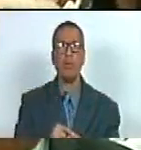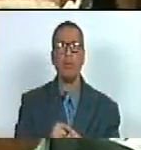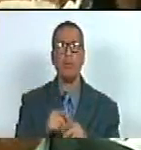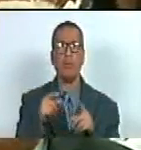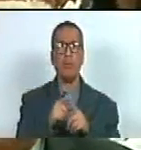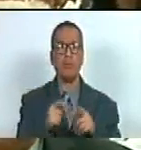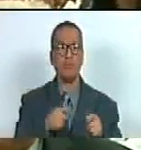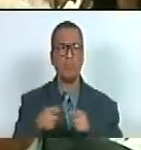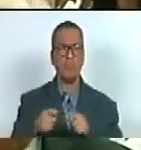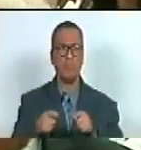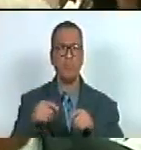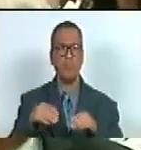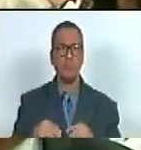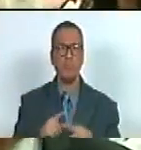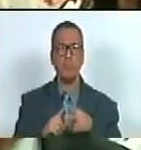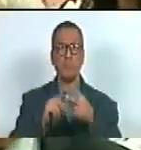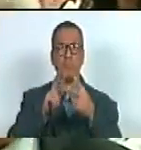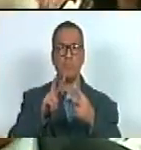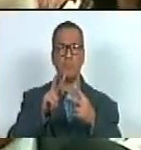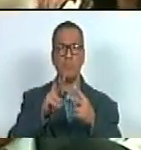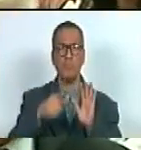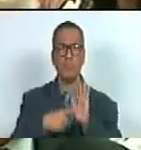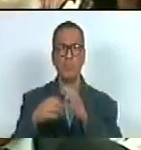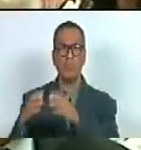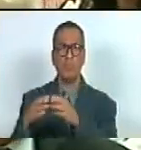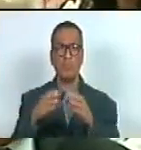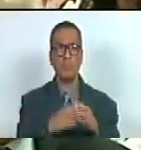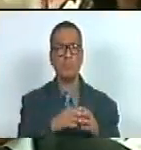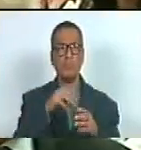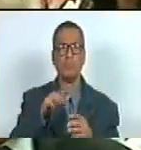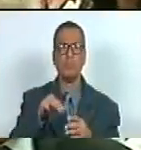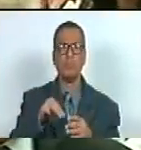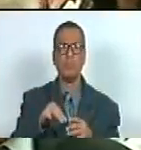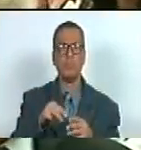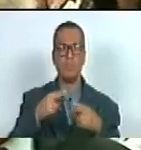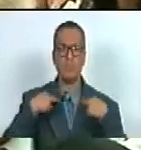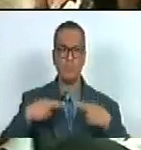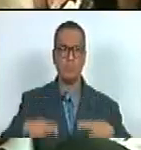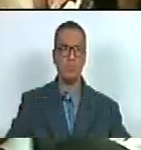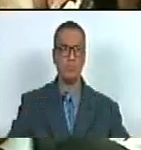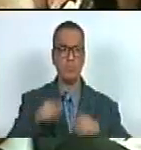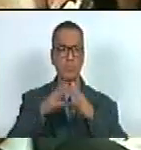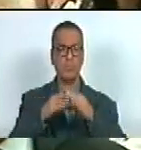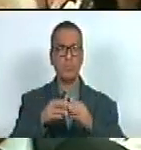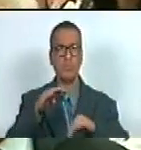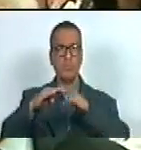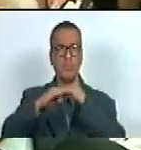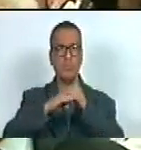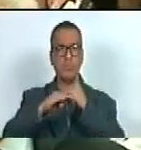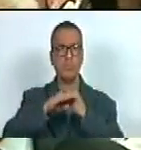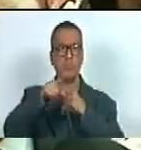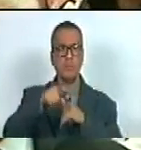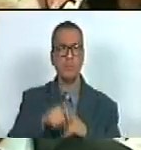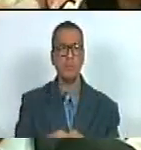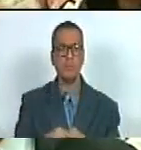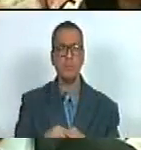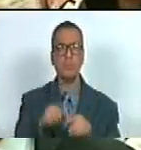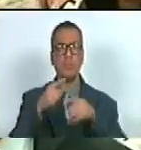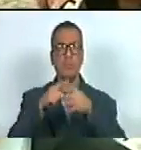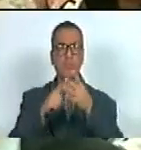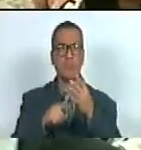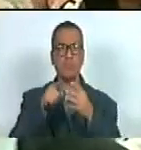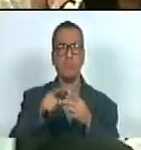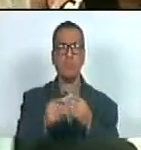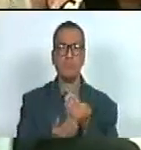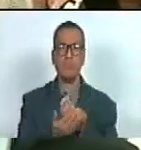encontronazo de dos modelos el modelo humanista el modelo igualitario y aquellos que